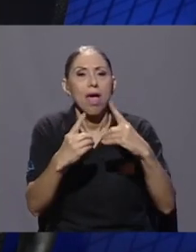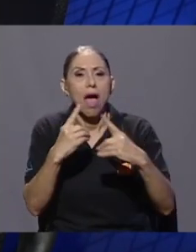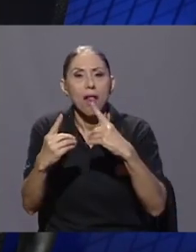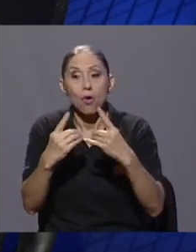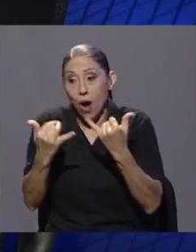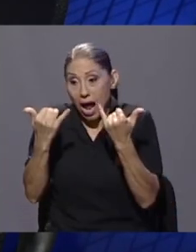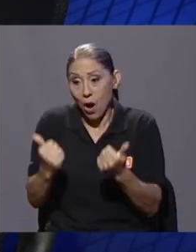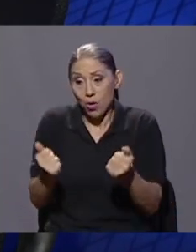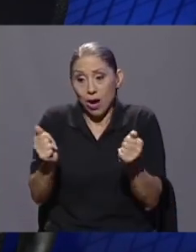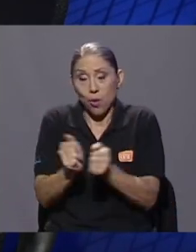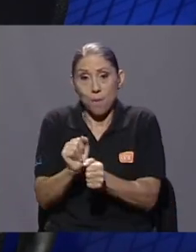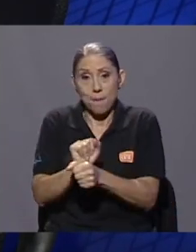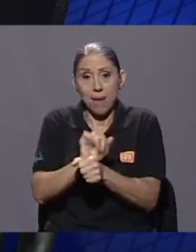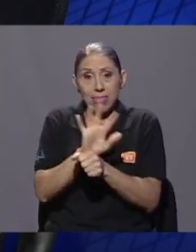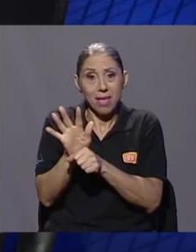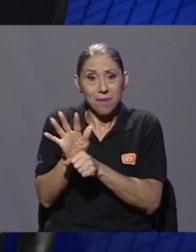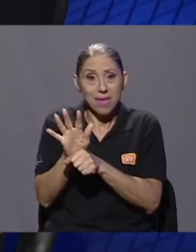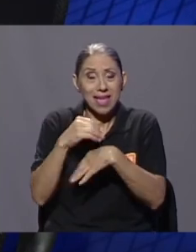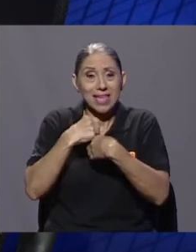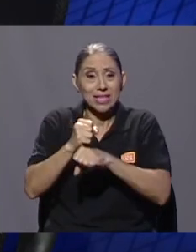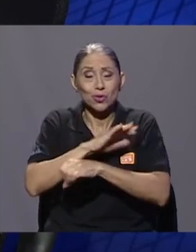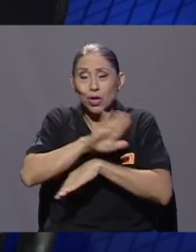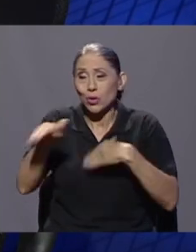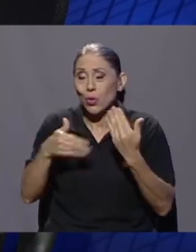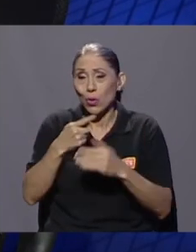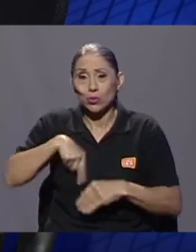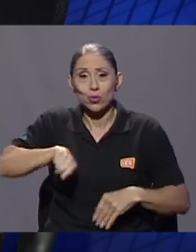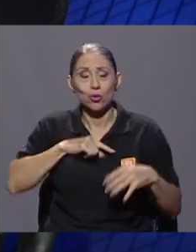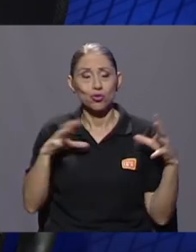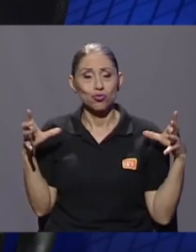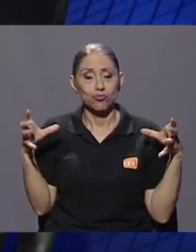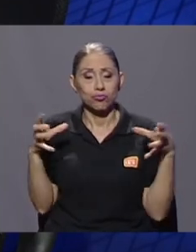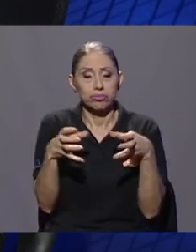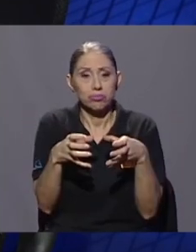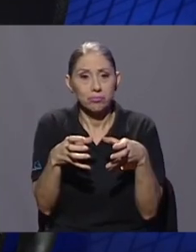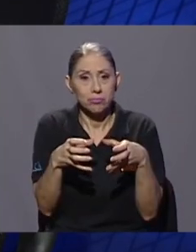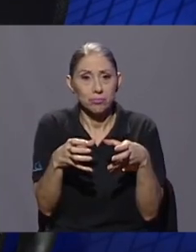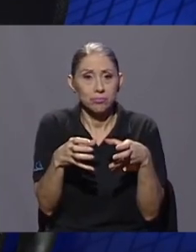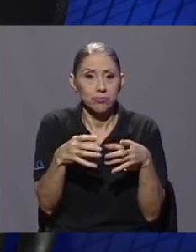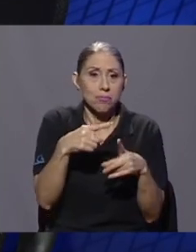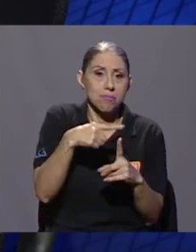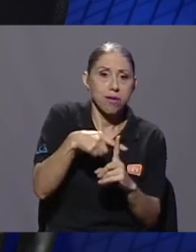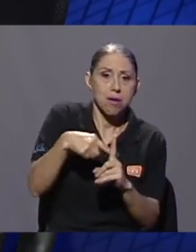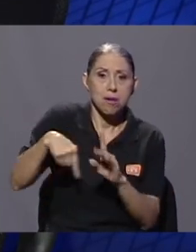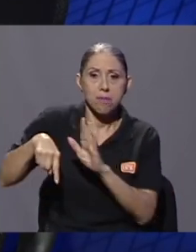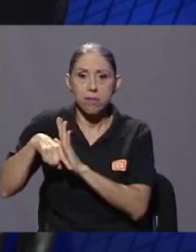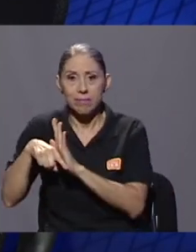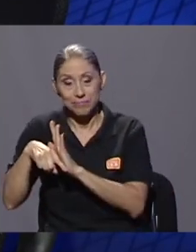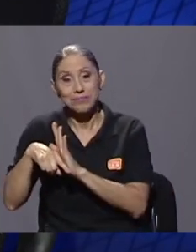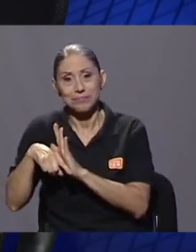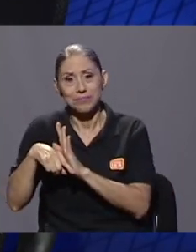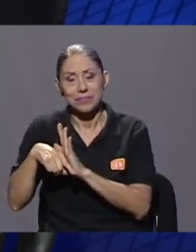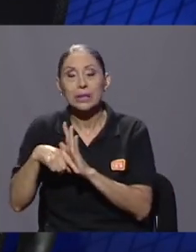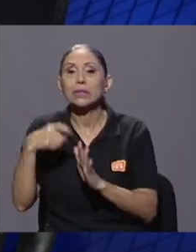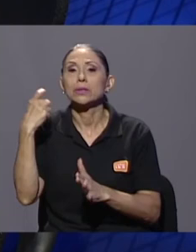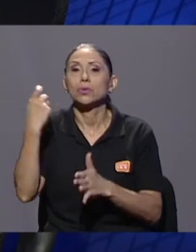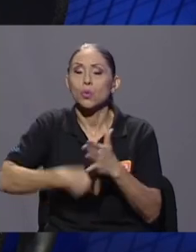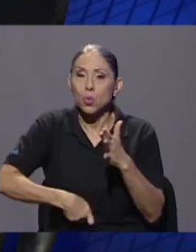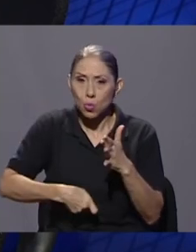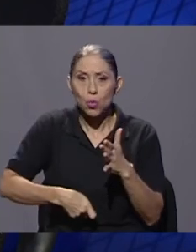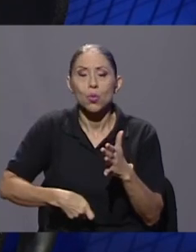a todos en lo malo y en lo bueno. Ha sido muy duro, hay un